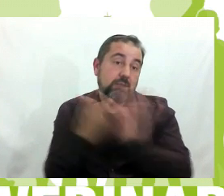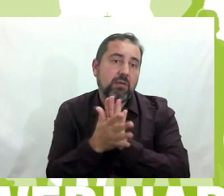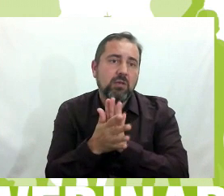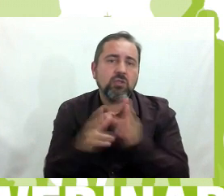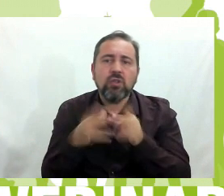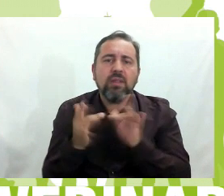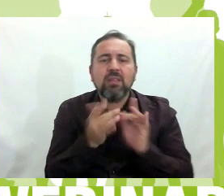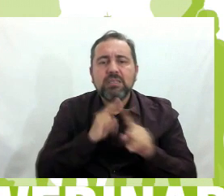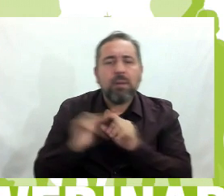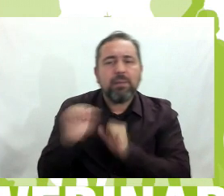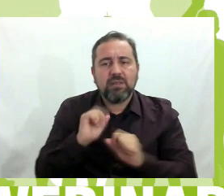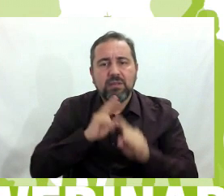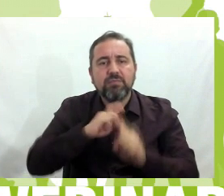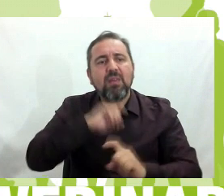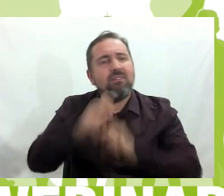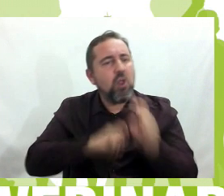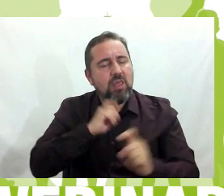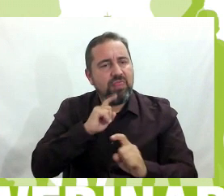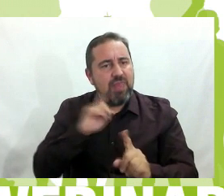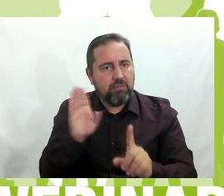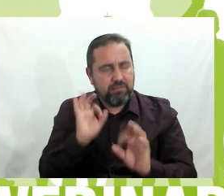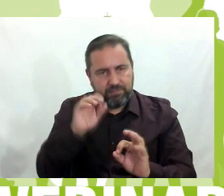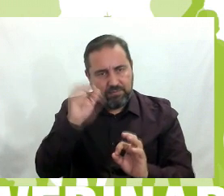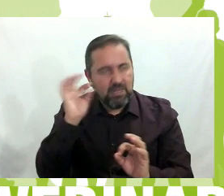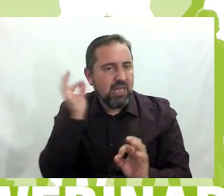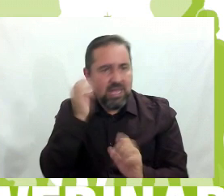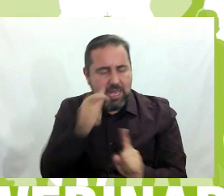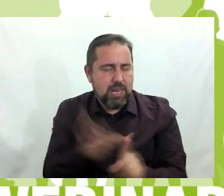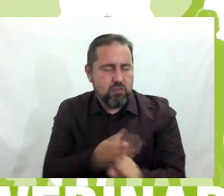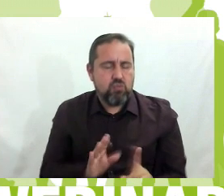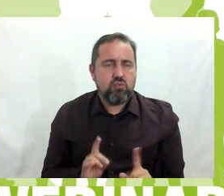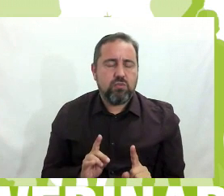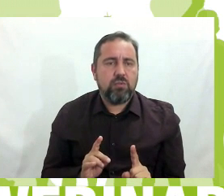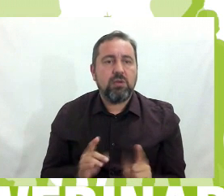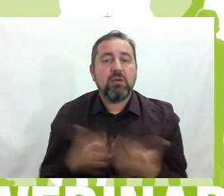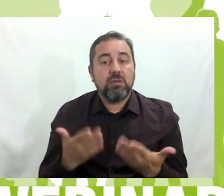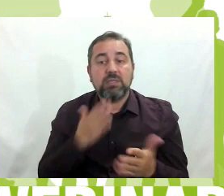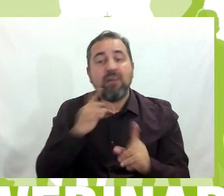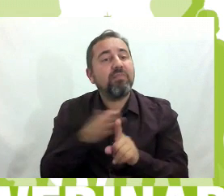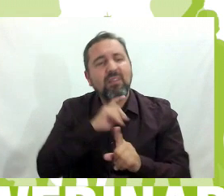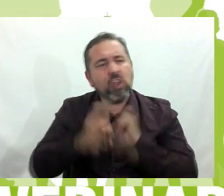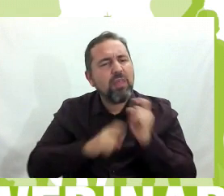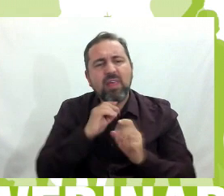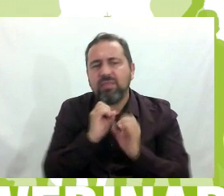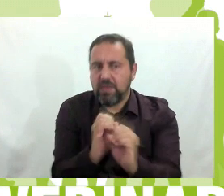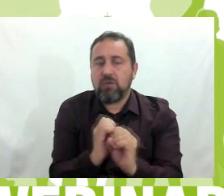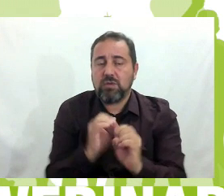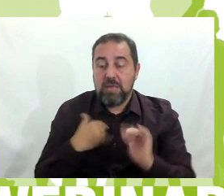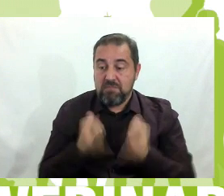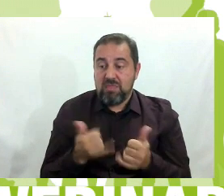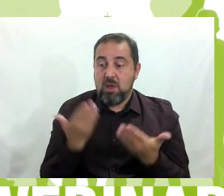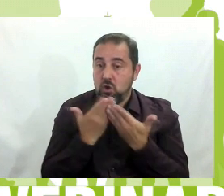socialización preventiva de la violencia de género. Se traduce en violencia cero desde los cero. Desde que entran al cole